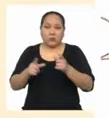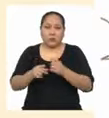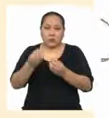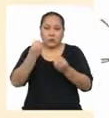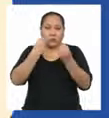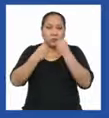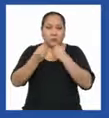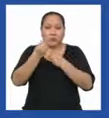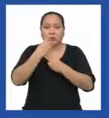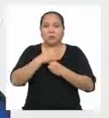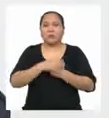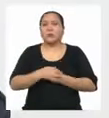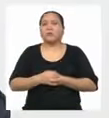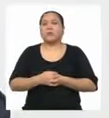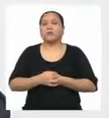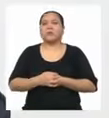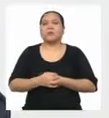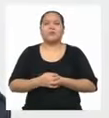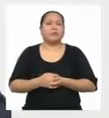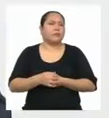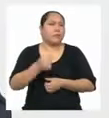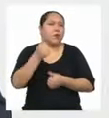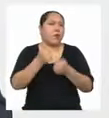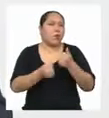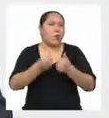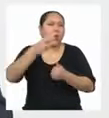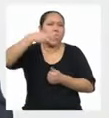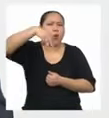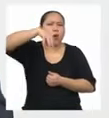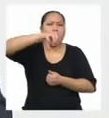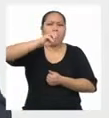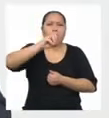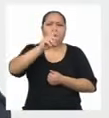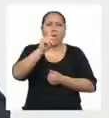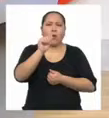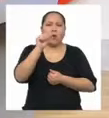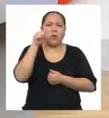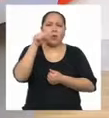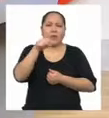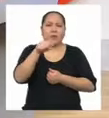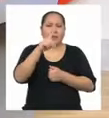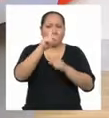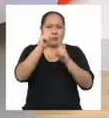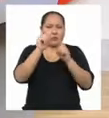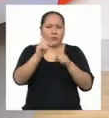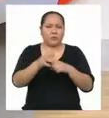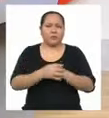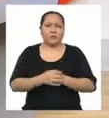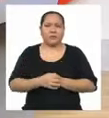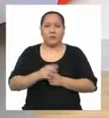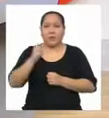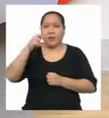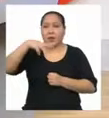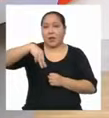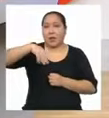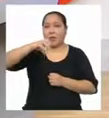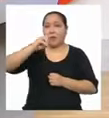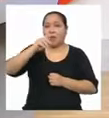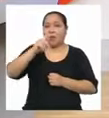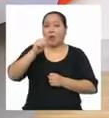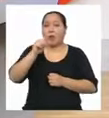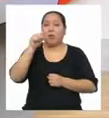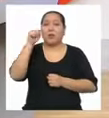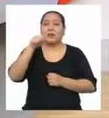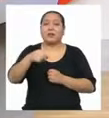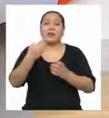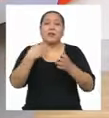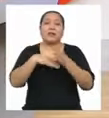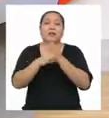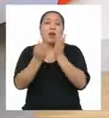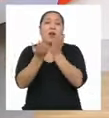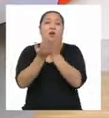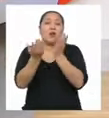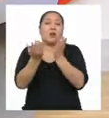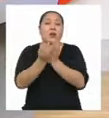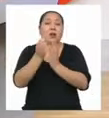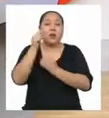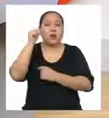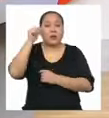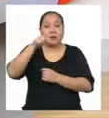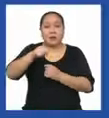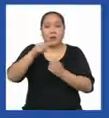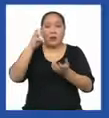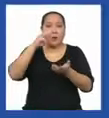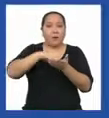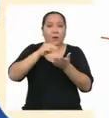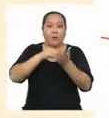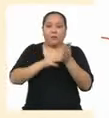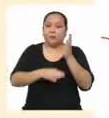¿Y cuál es la moda En esta pregunta? La moda Está en la escuela Porque es la que Tiene